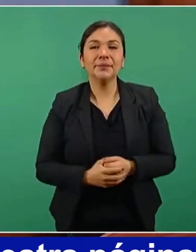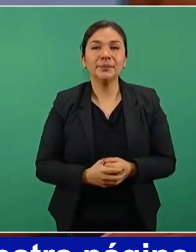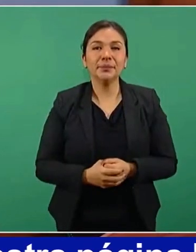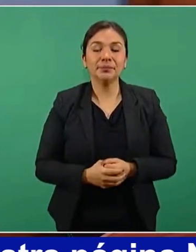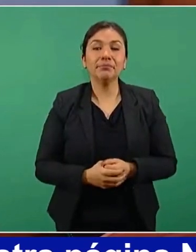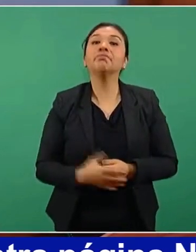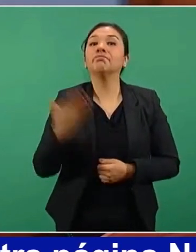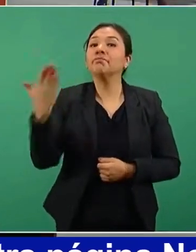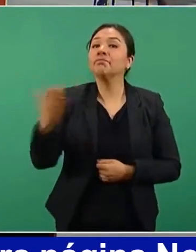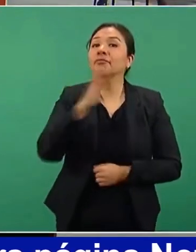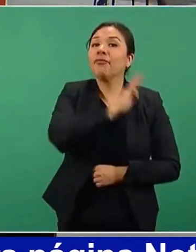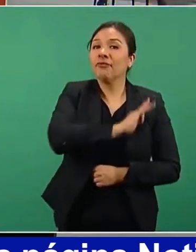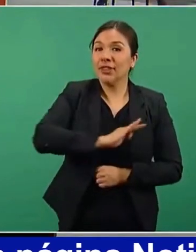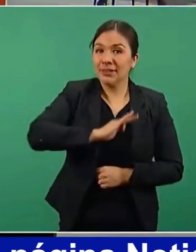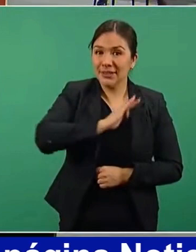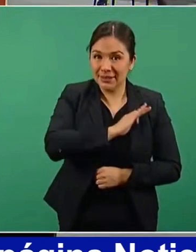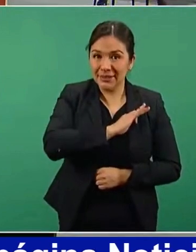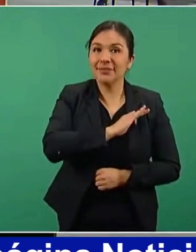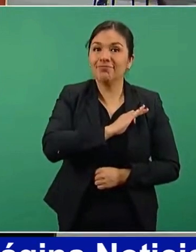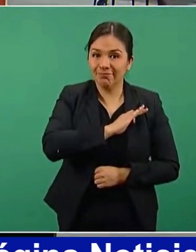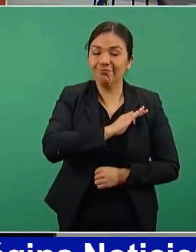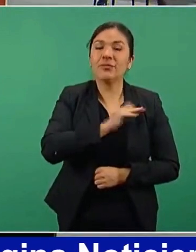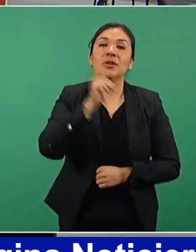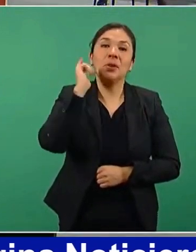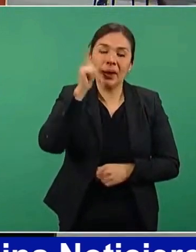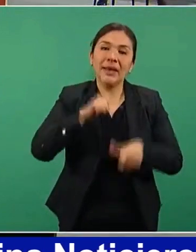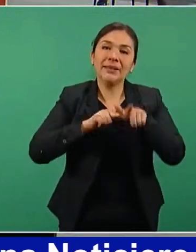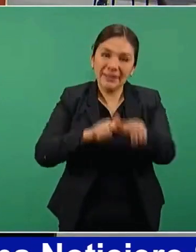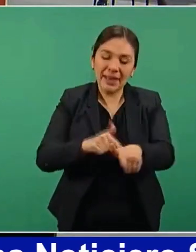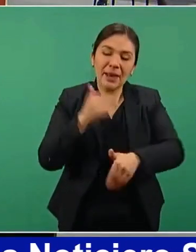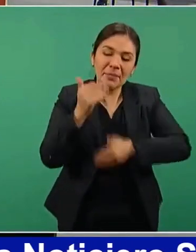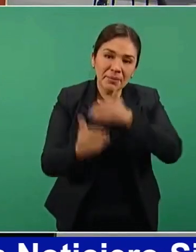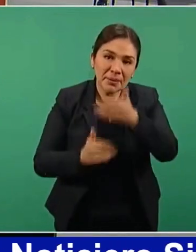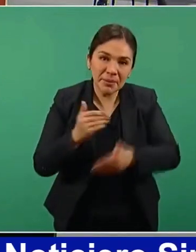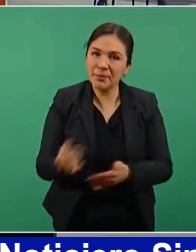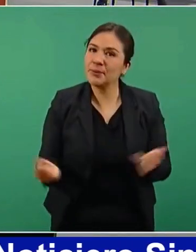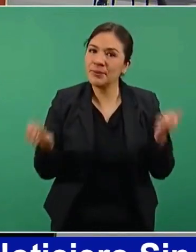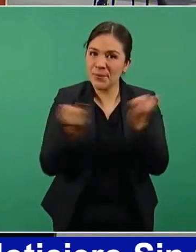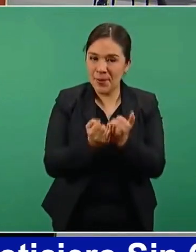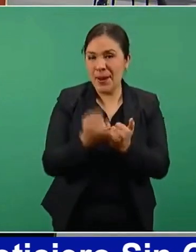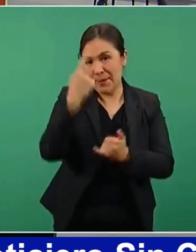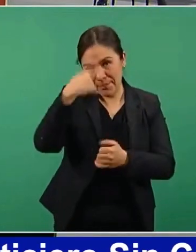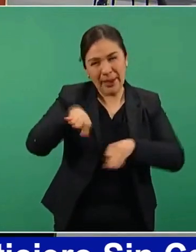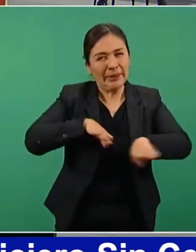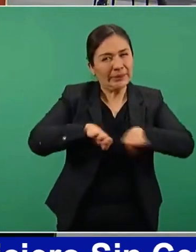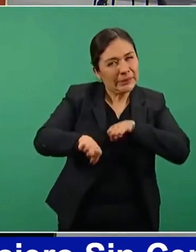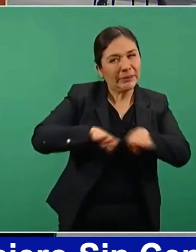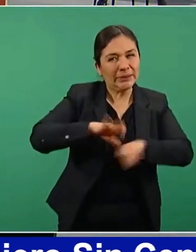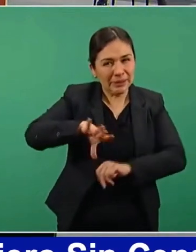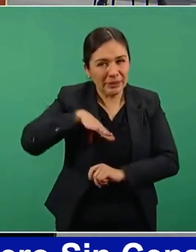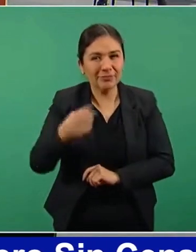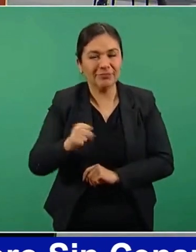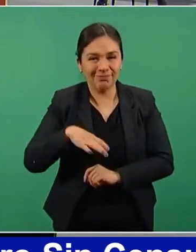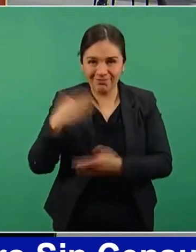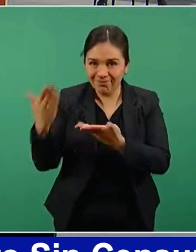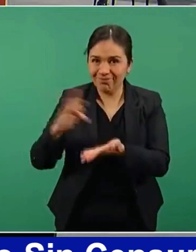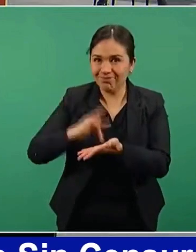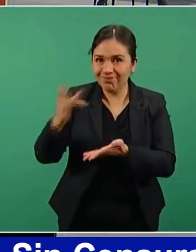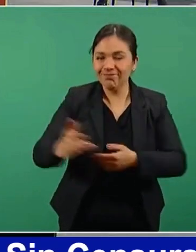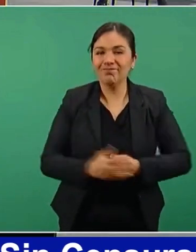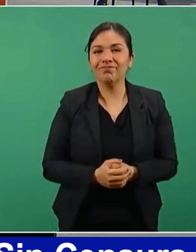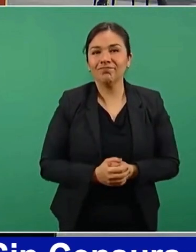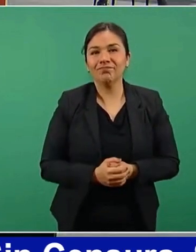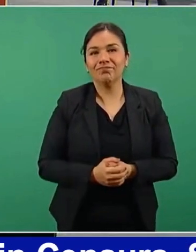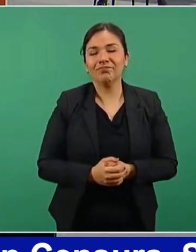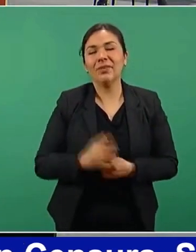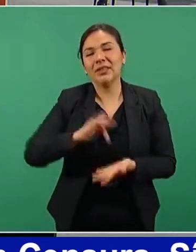Felicidades y tenemos que continuar con este trabajo. Muchas gracias, doctor